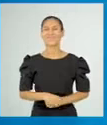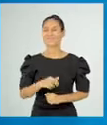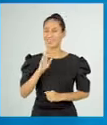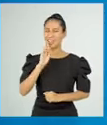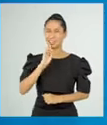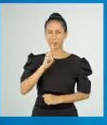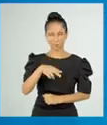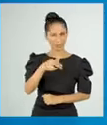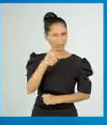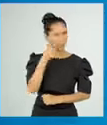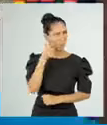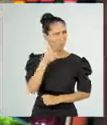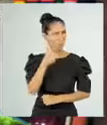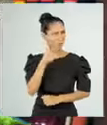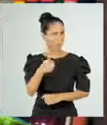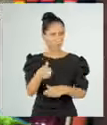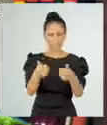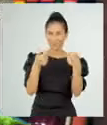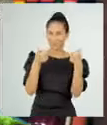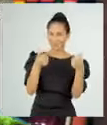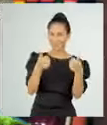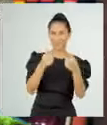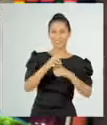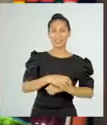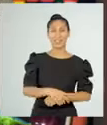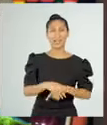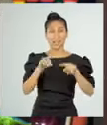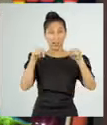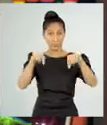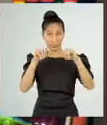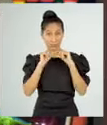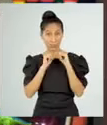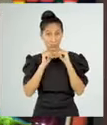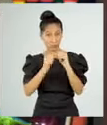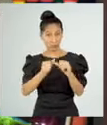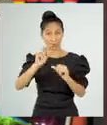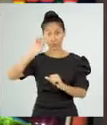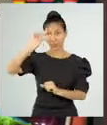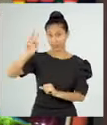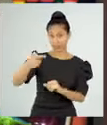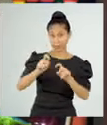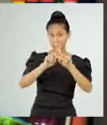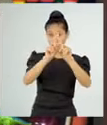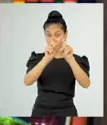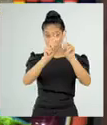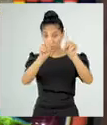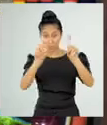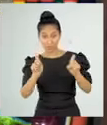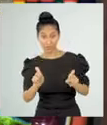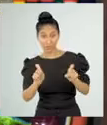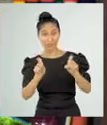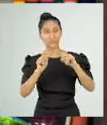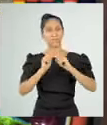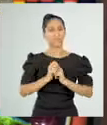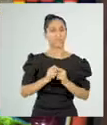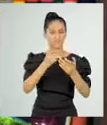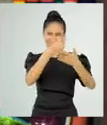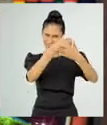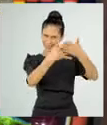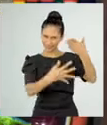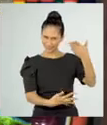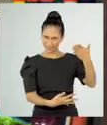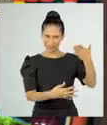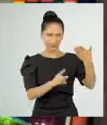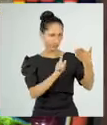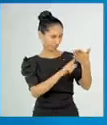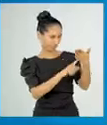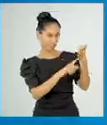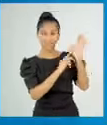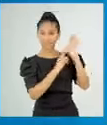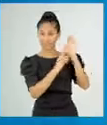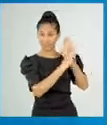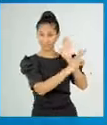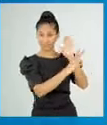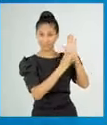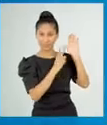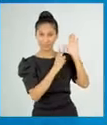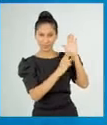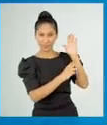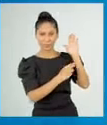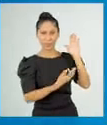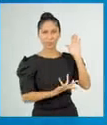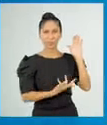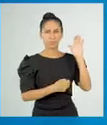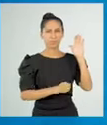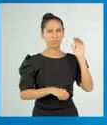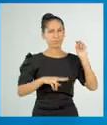Respuesta correcta, Cori. Felicidades. Ahora vamos con la segunda pregunta sobre este texto. Dos.